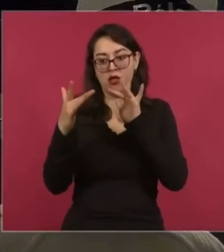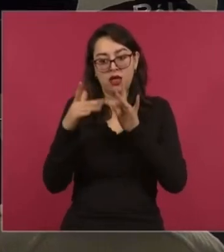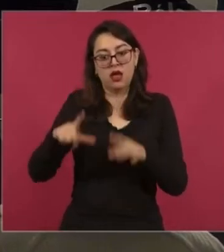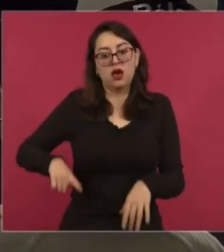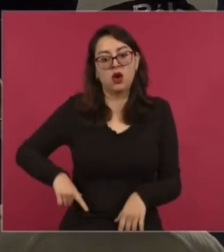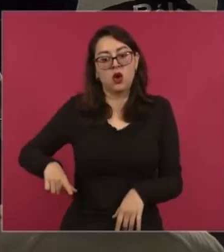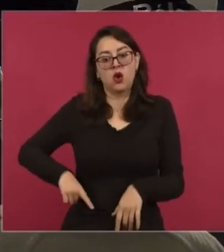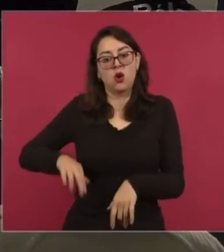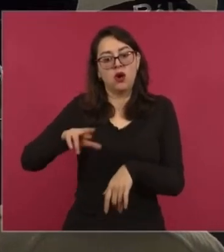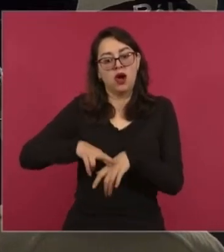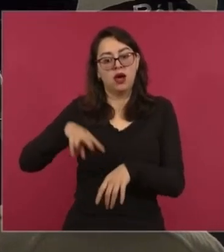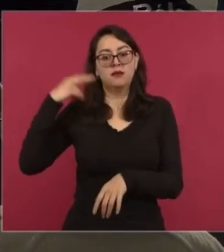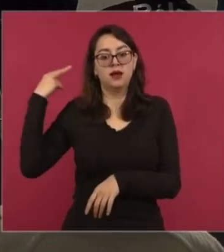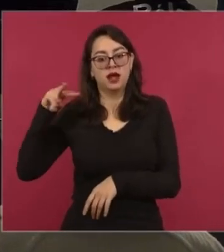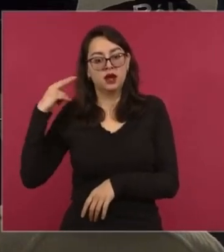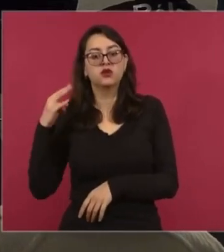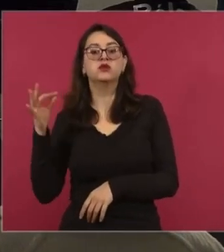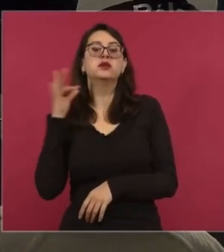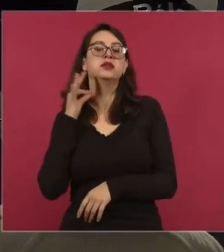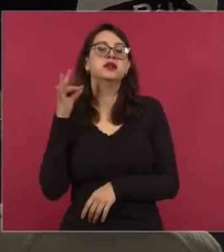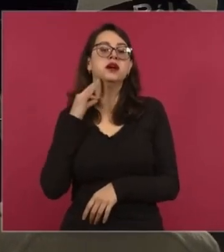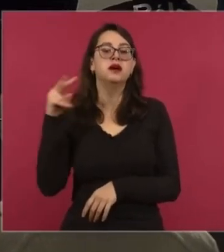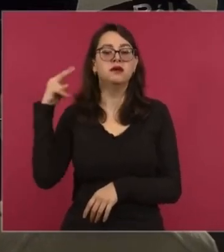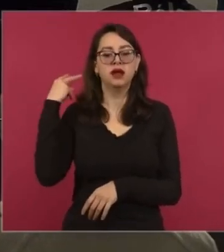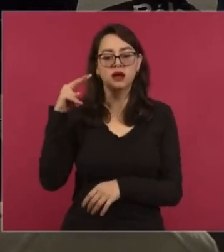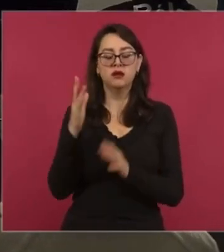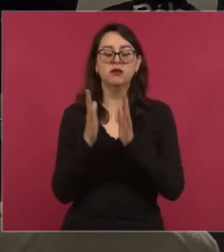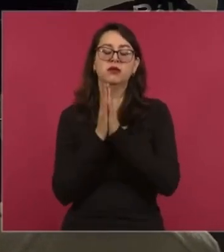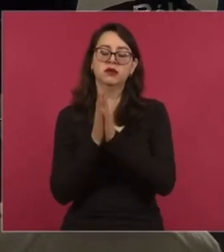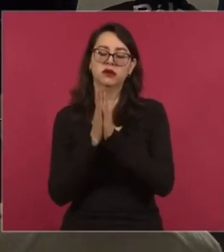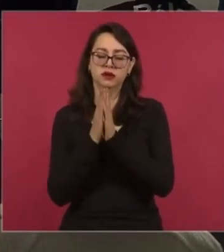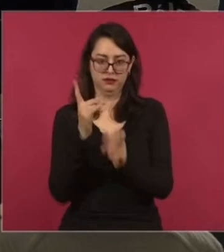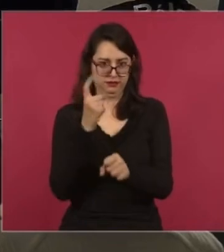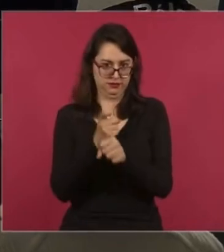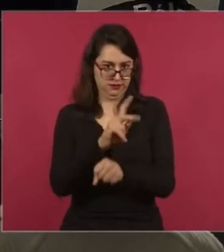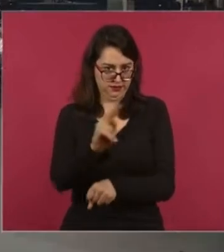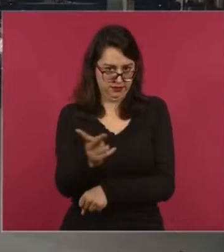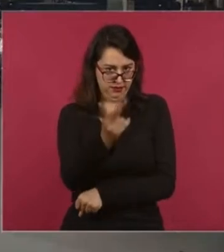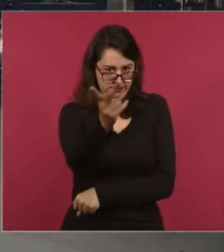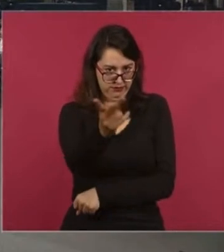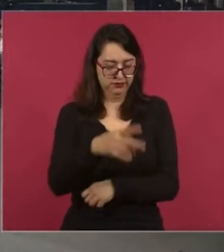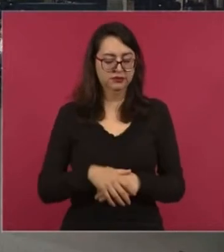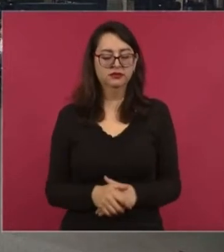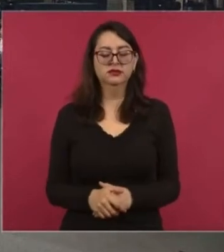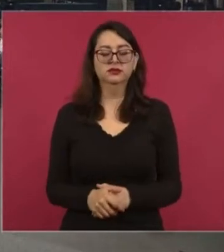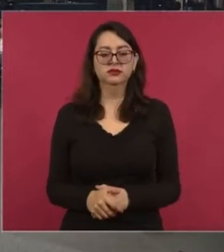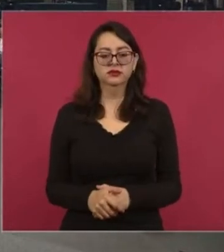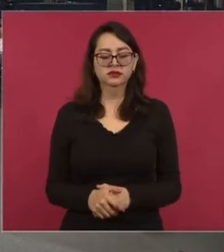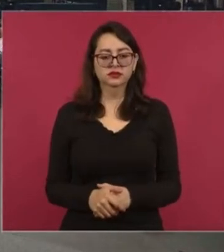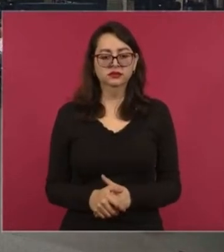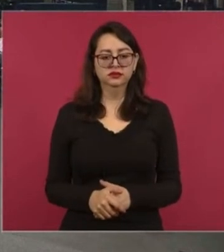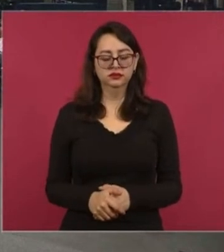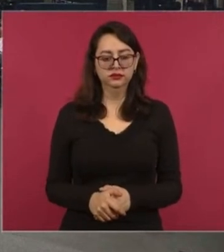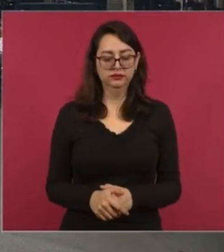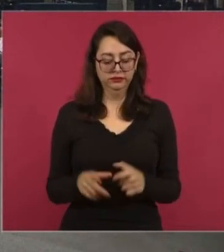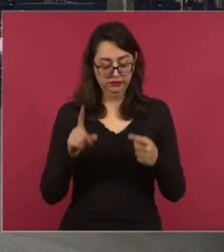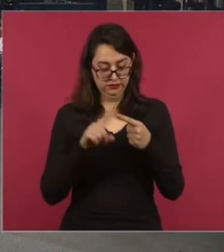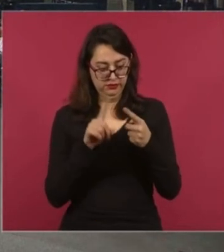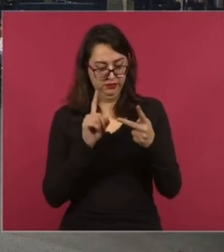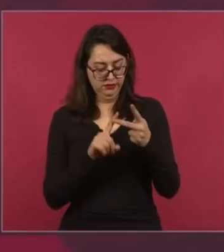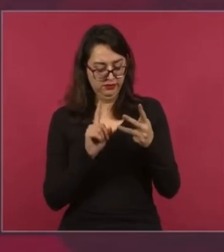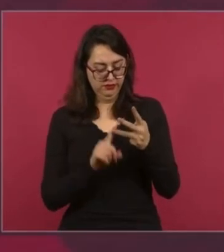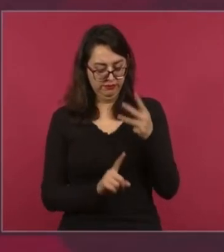ya dos años, presidente. Esa es mi primera pregunta. Bueno, en los tres casos, lo del